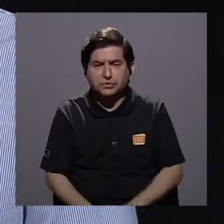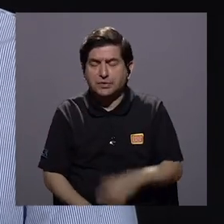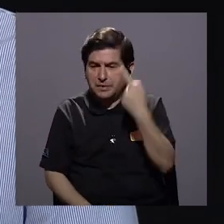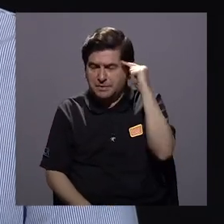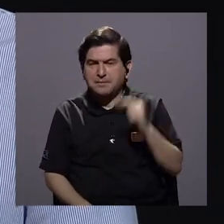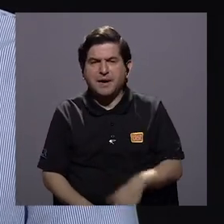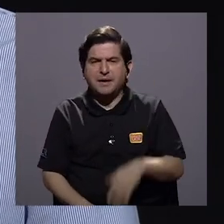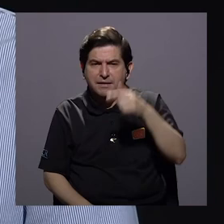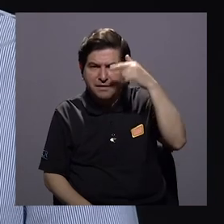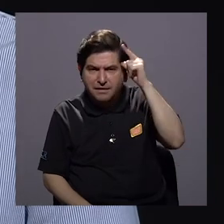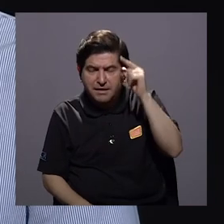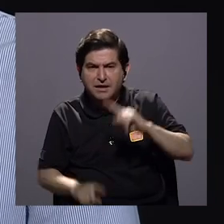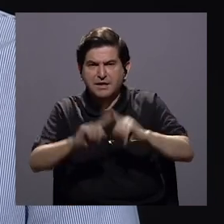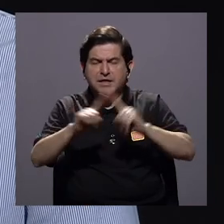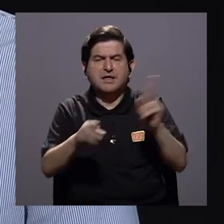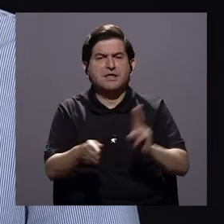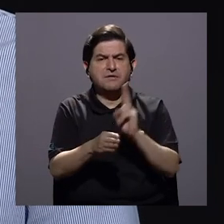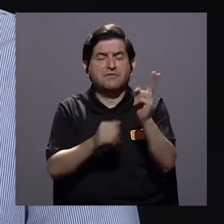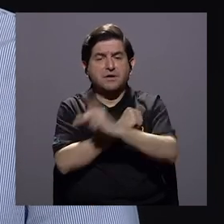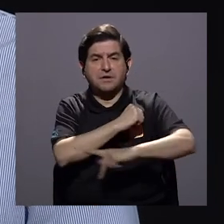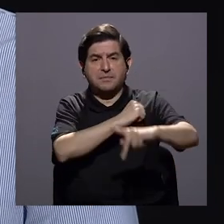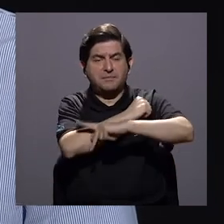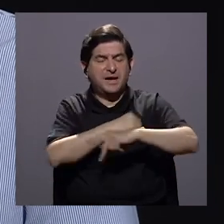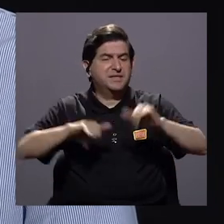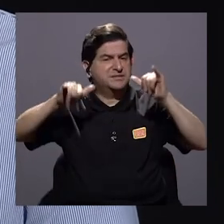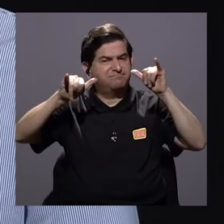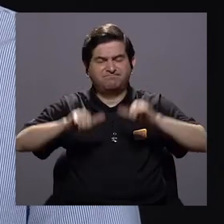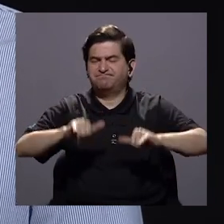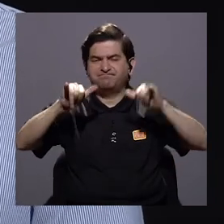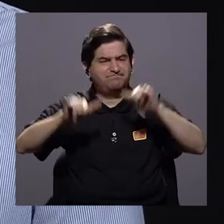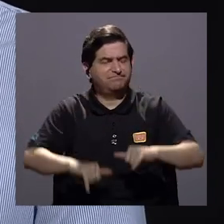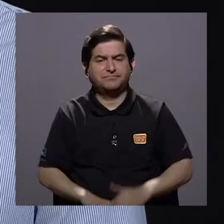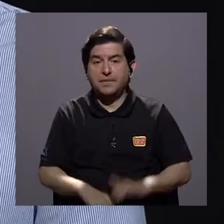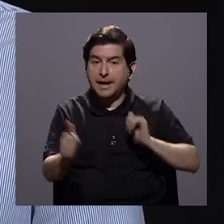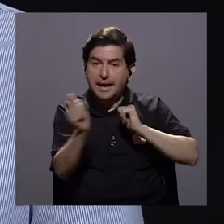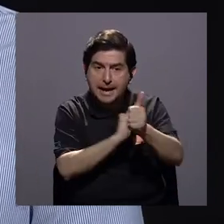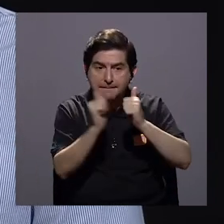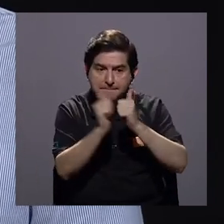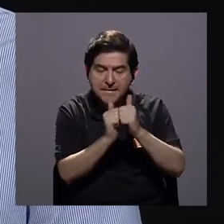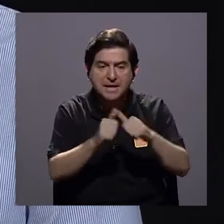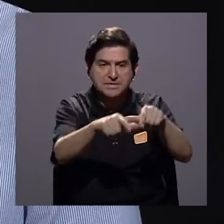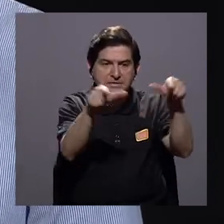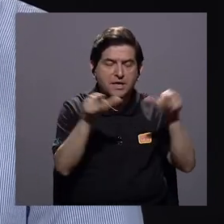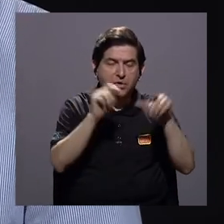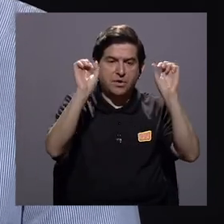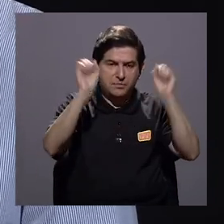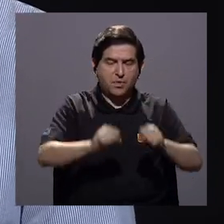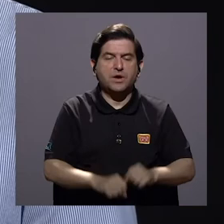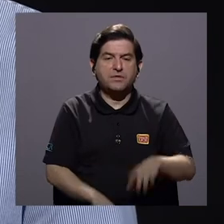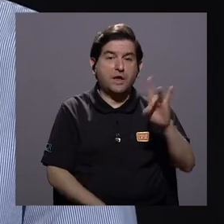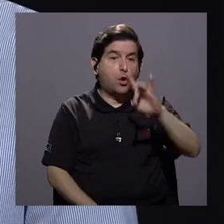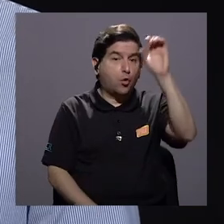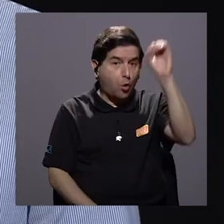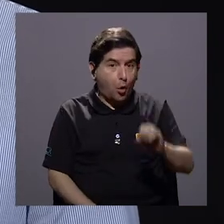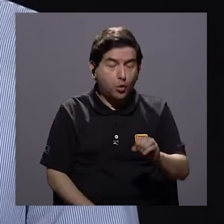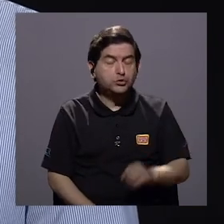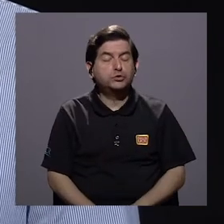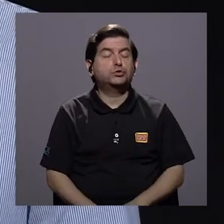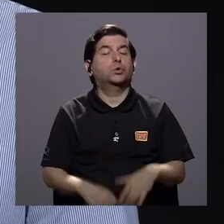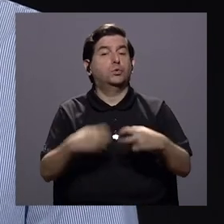pastoreo, para otros usos somos un país insostenible que supera la capacidad del territorio un 8% es un dato